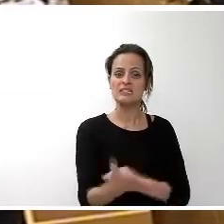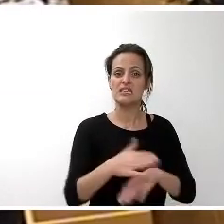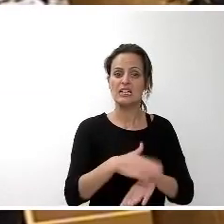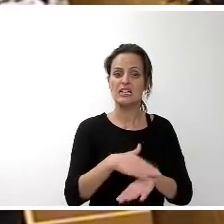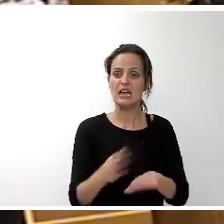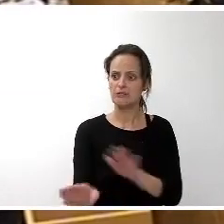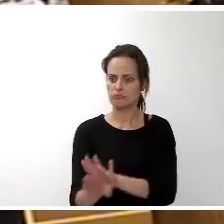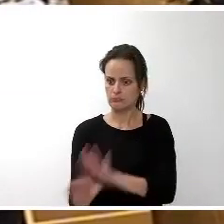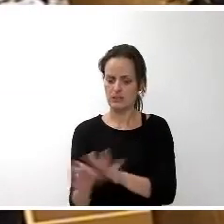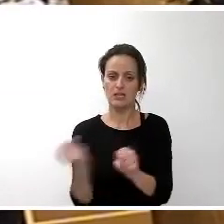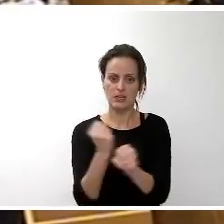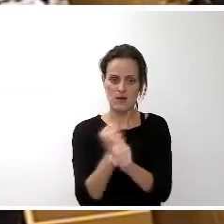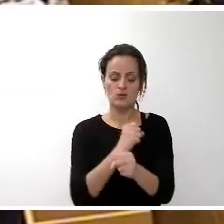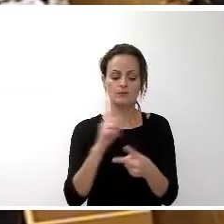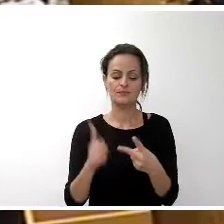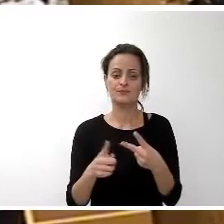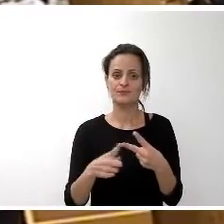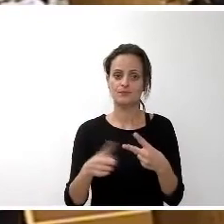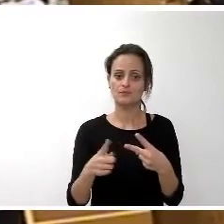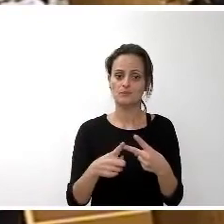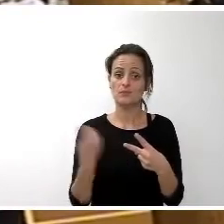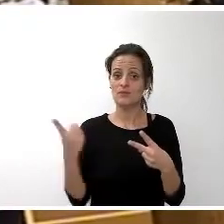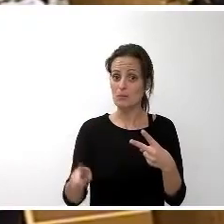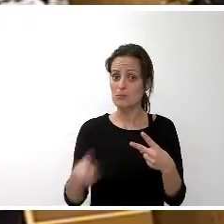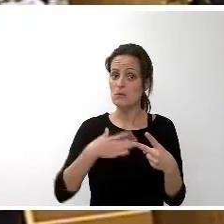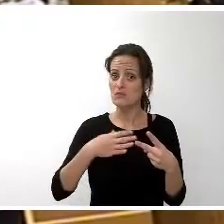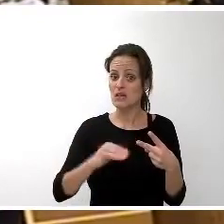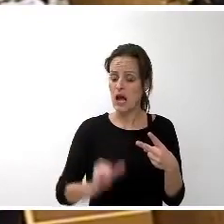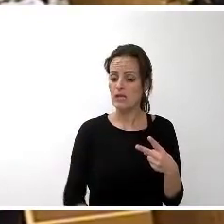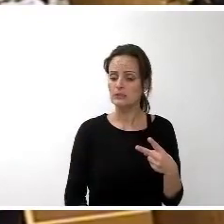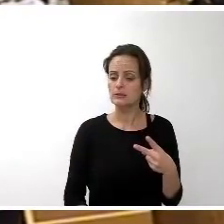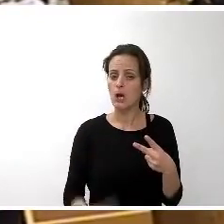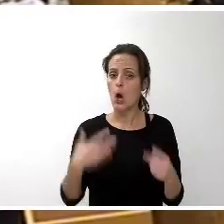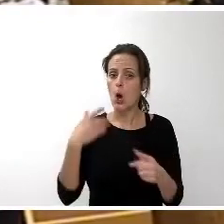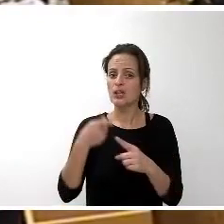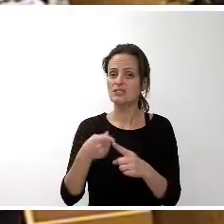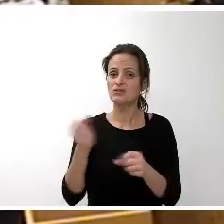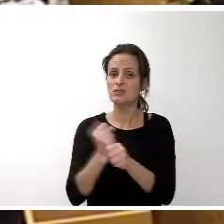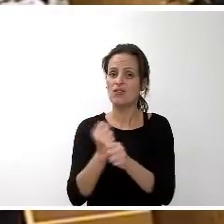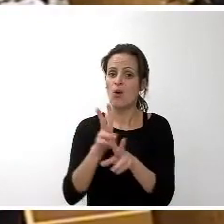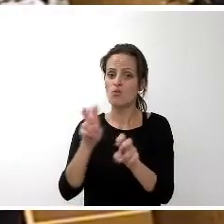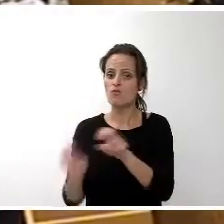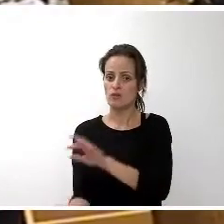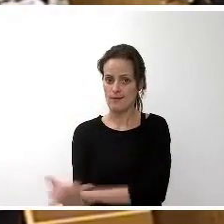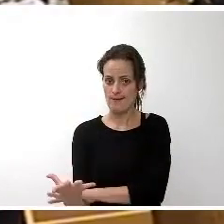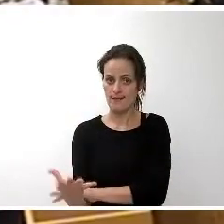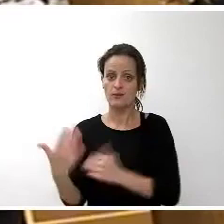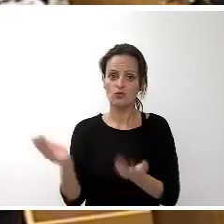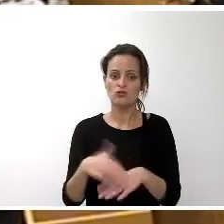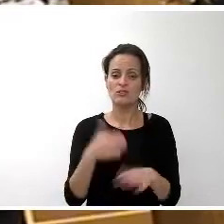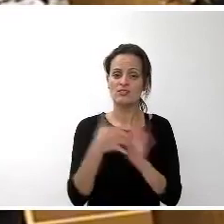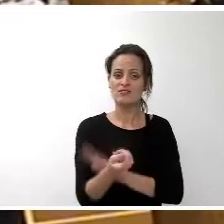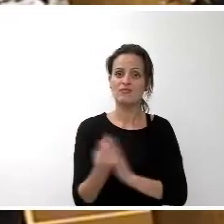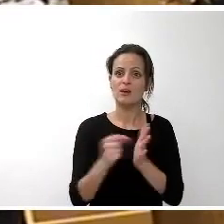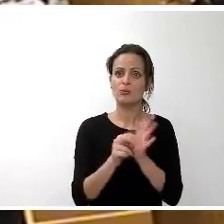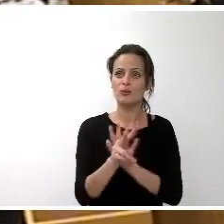existentes o en segundo lugar podemos dar la posibilidad de que se creen nuevos puestos de trabajo por lo tanto en esa línea es una